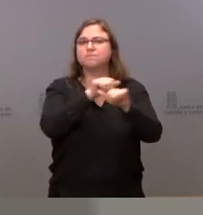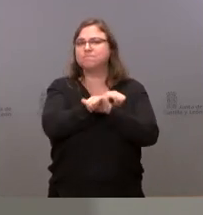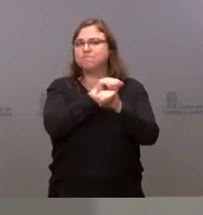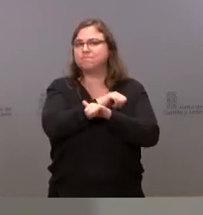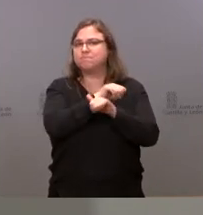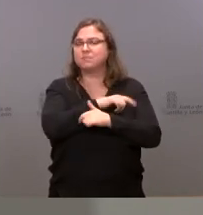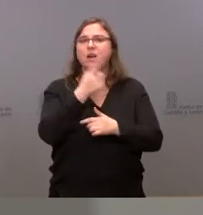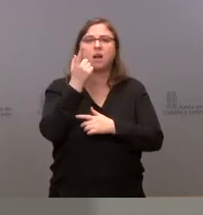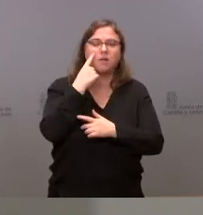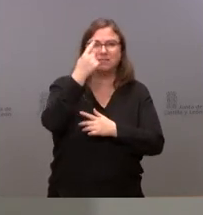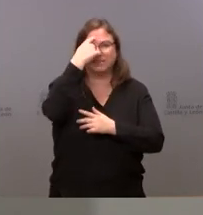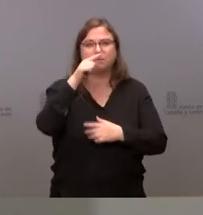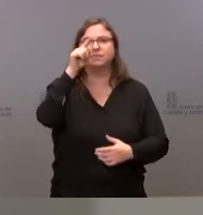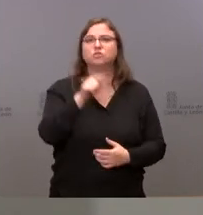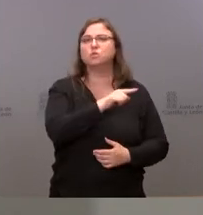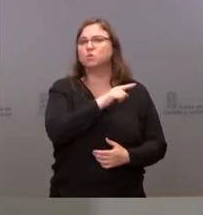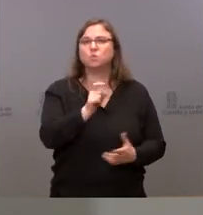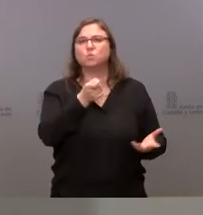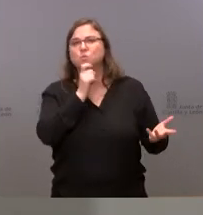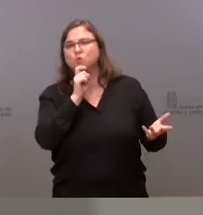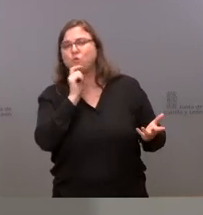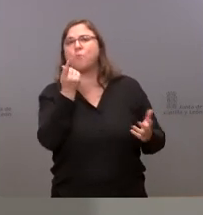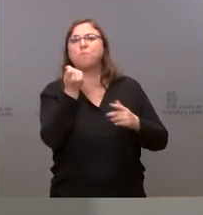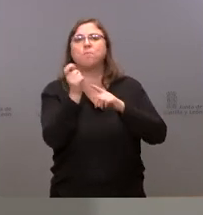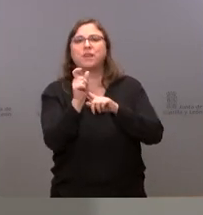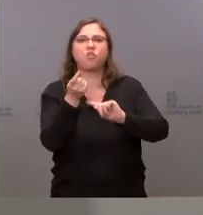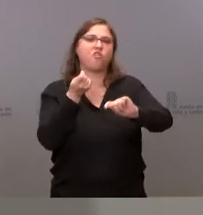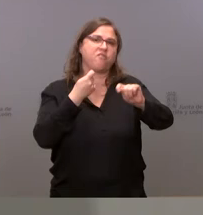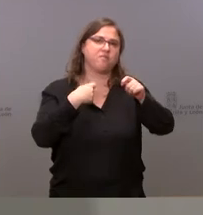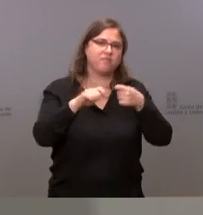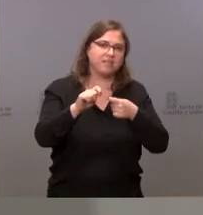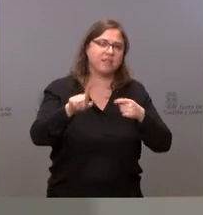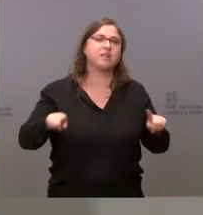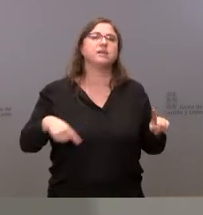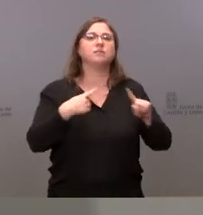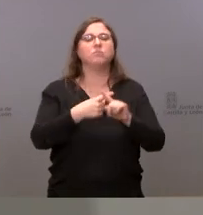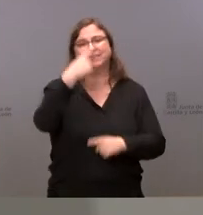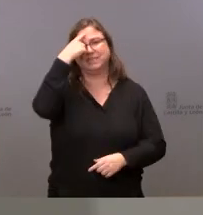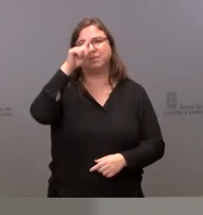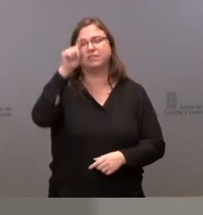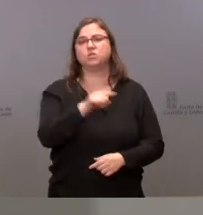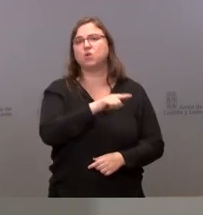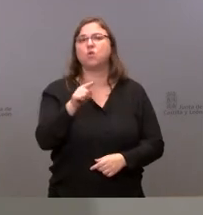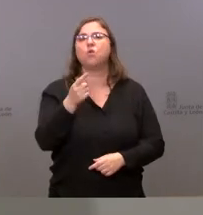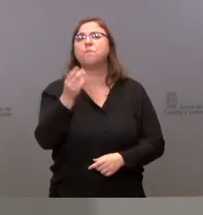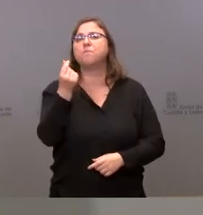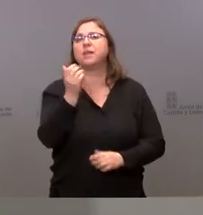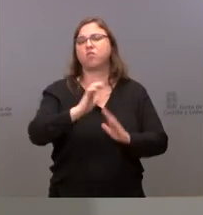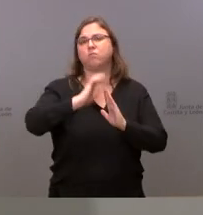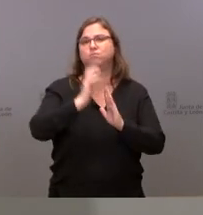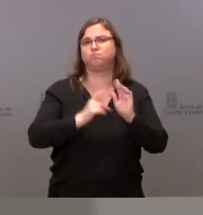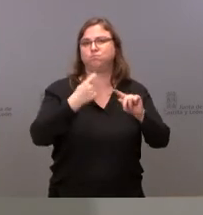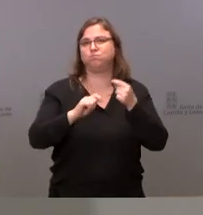de conocer con precisión cuál iba a ser el precio de venta de las parcelas y si va a haber o no rebaja en el precio de venta